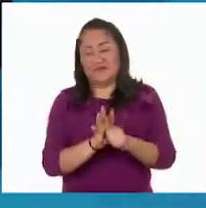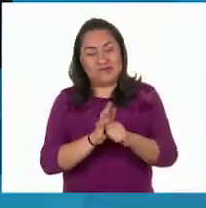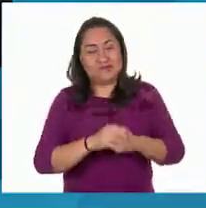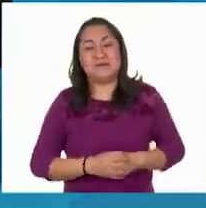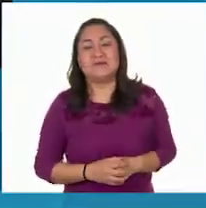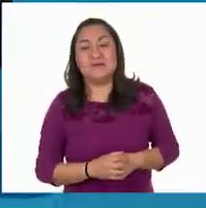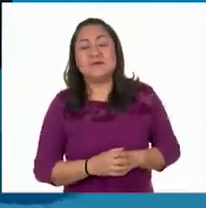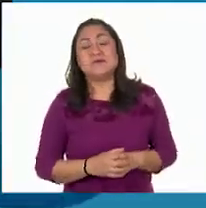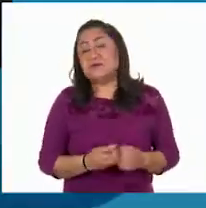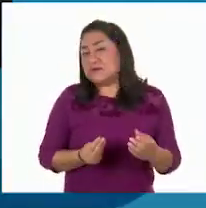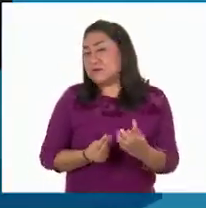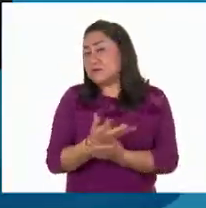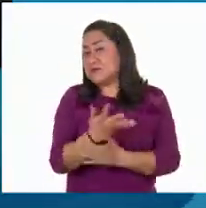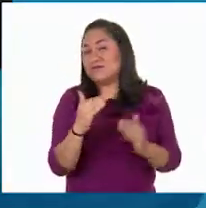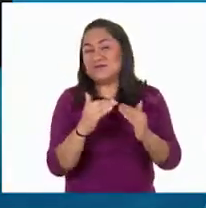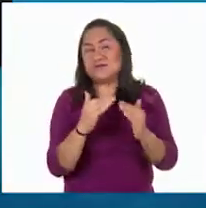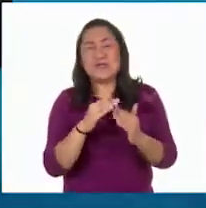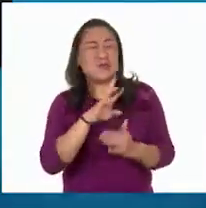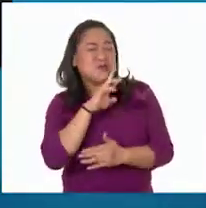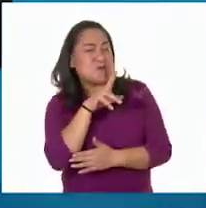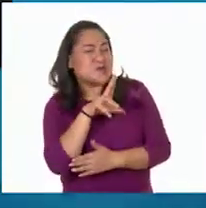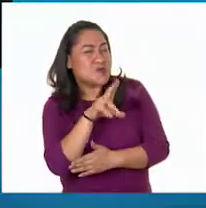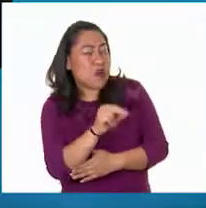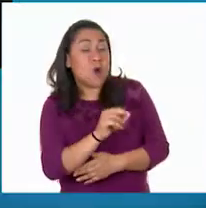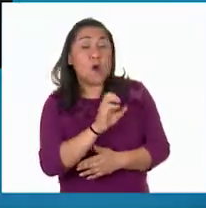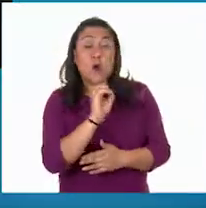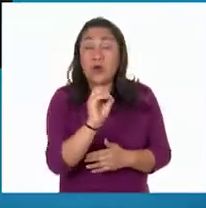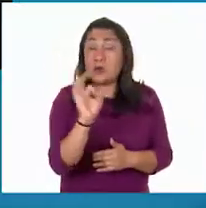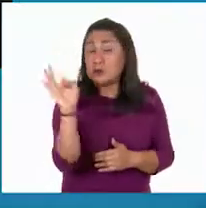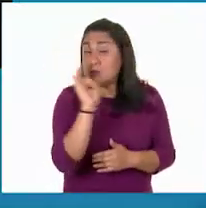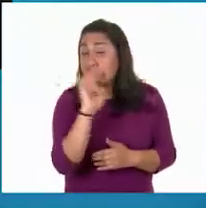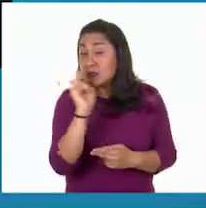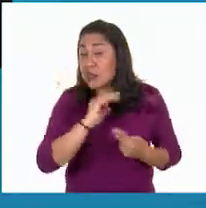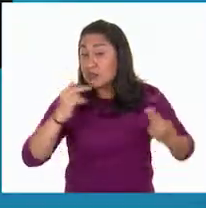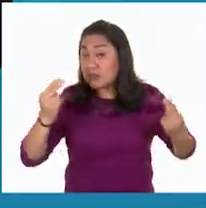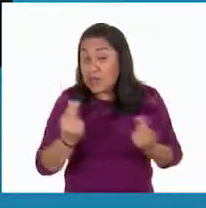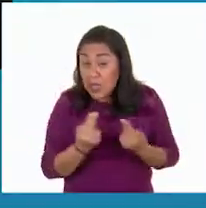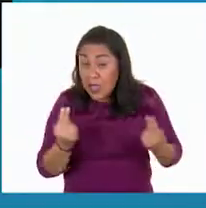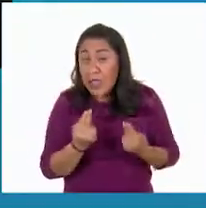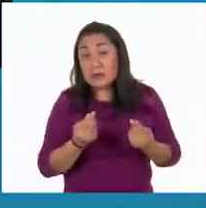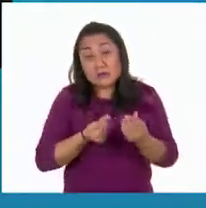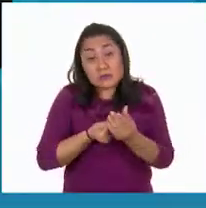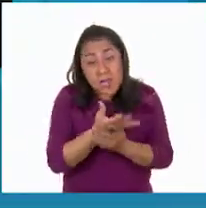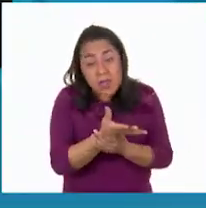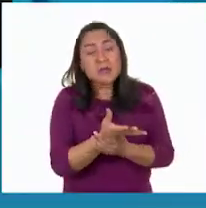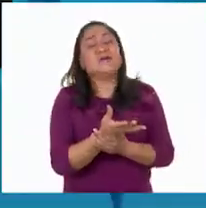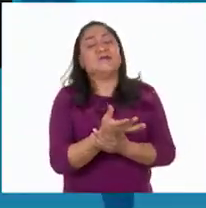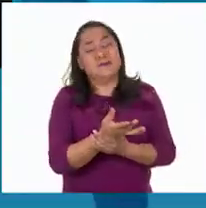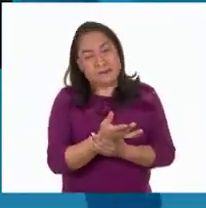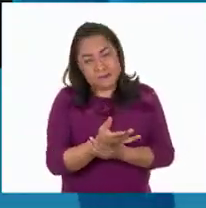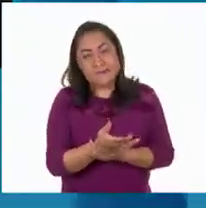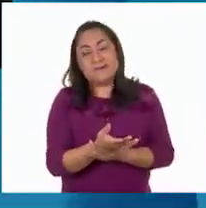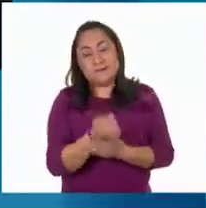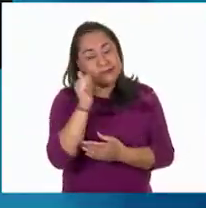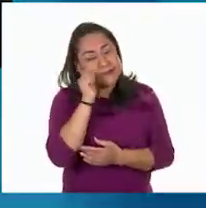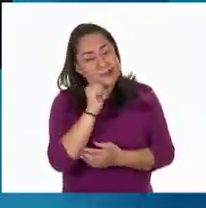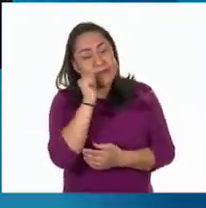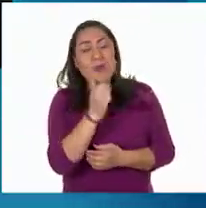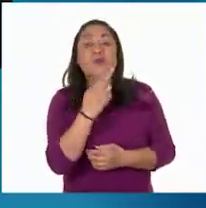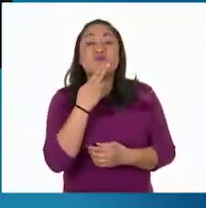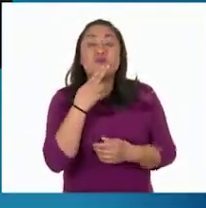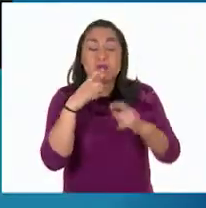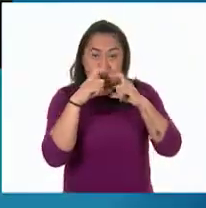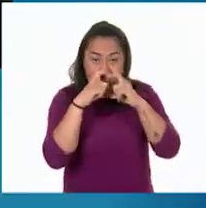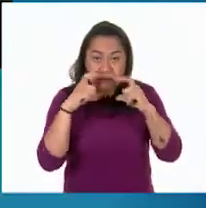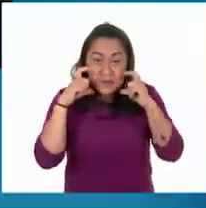Trata de no salir de casa a menos que sea muy necesario. Si lo haces, utiliza